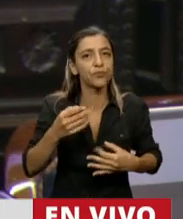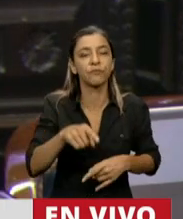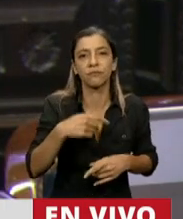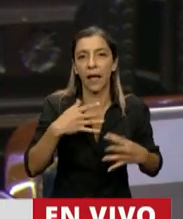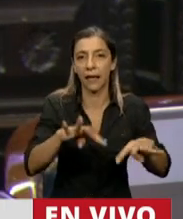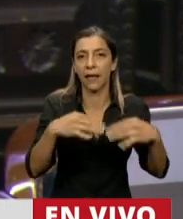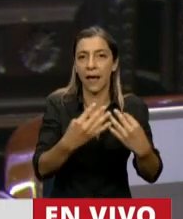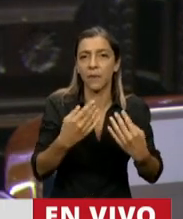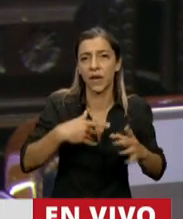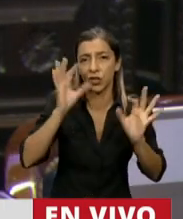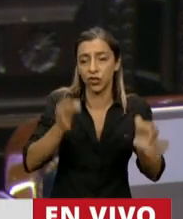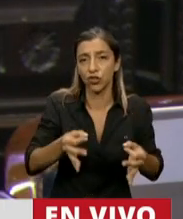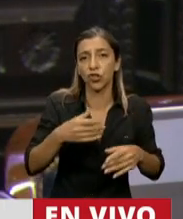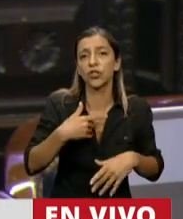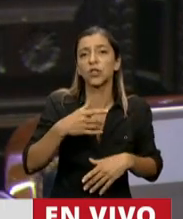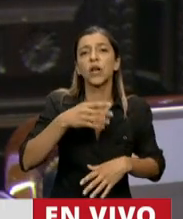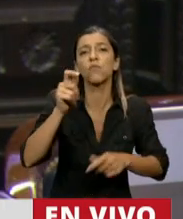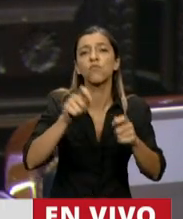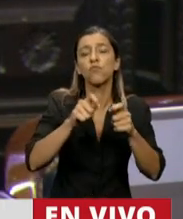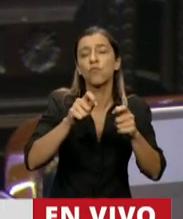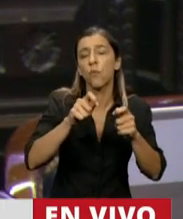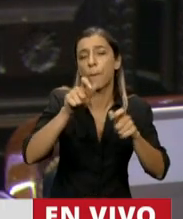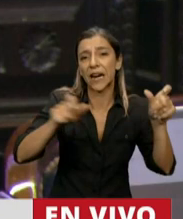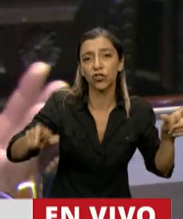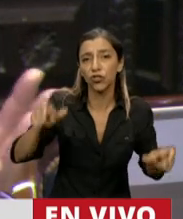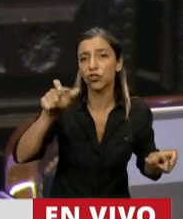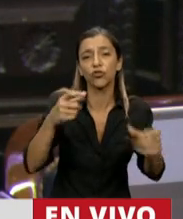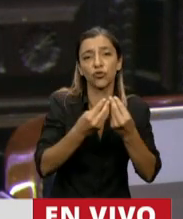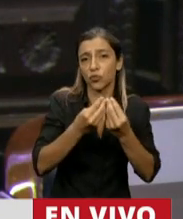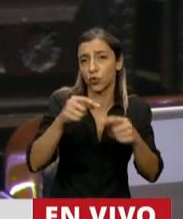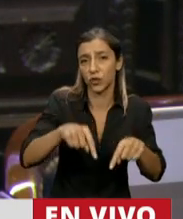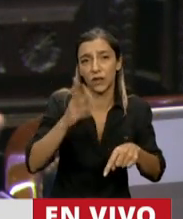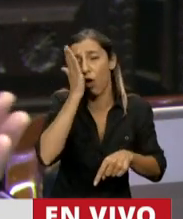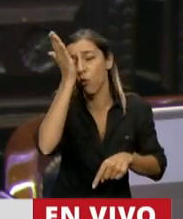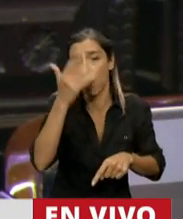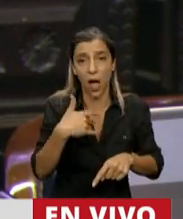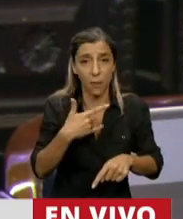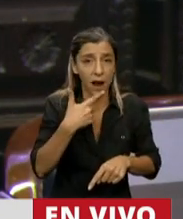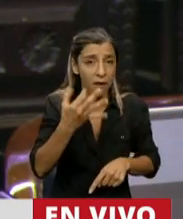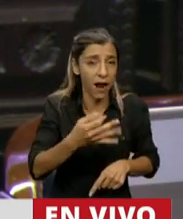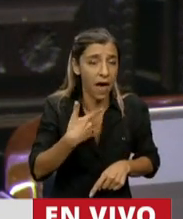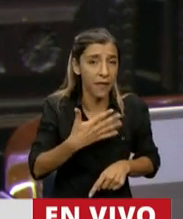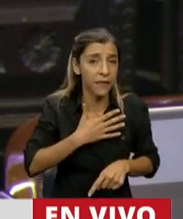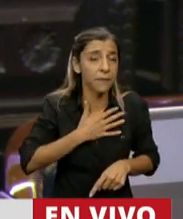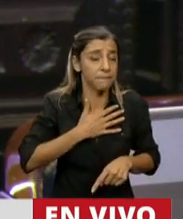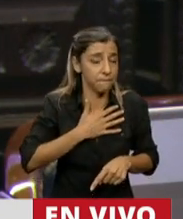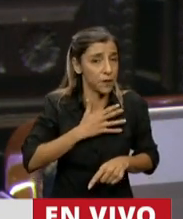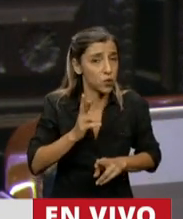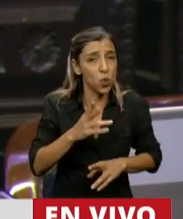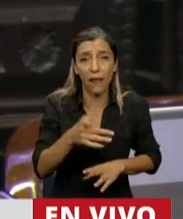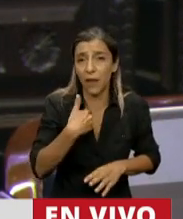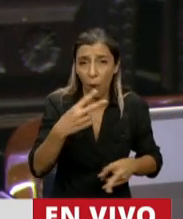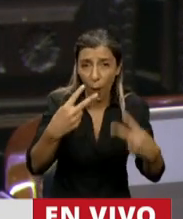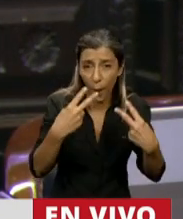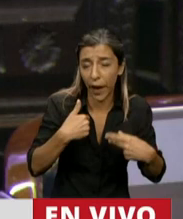no nos están mirando y agradezco que no nos estén mirando que están durmiendo porque muchas veces estamos lástimas como legisladores. Y